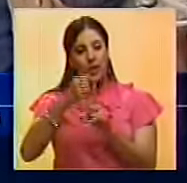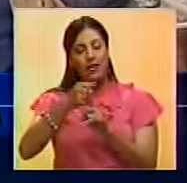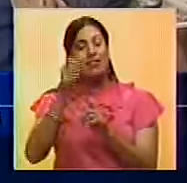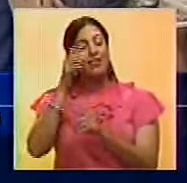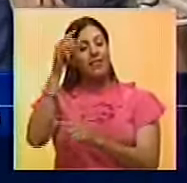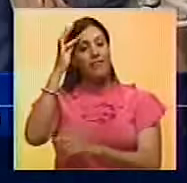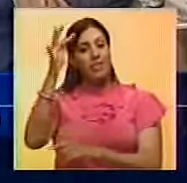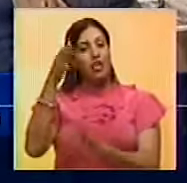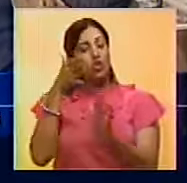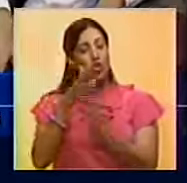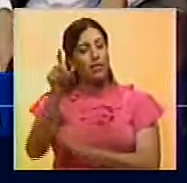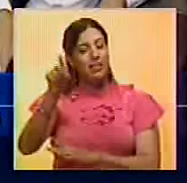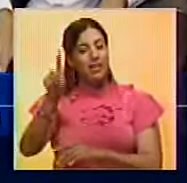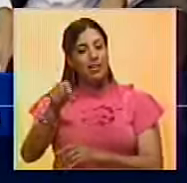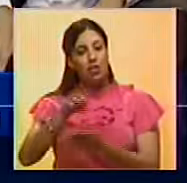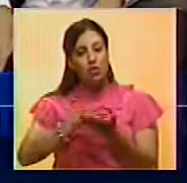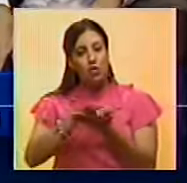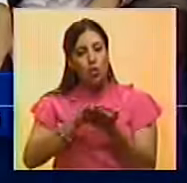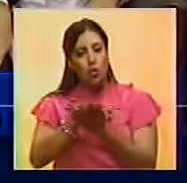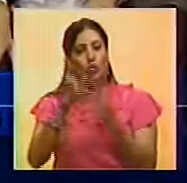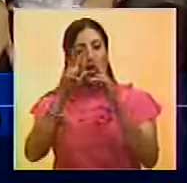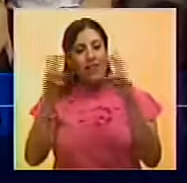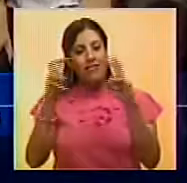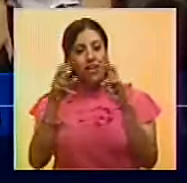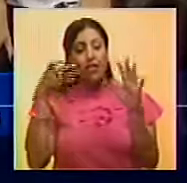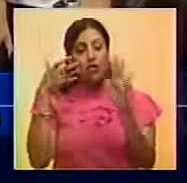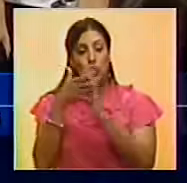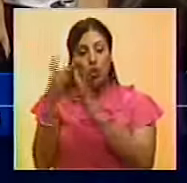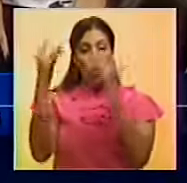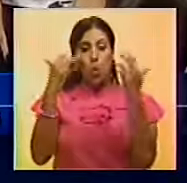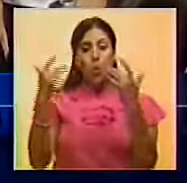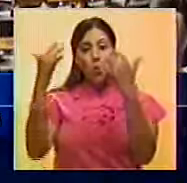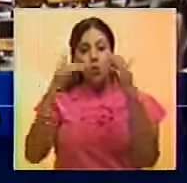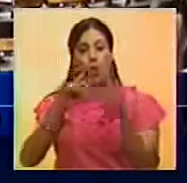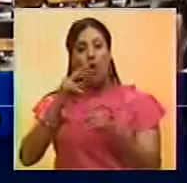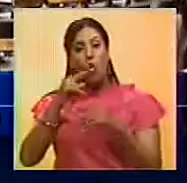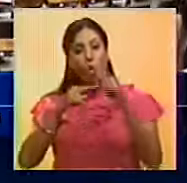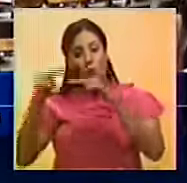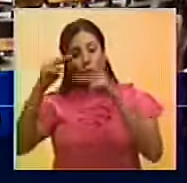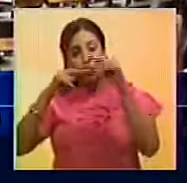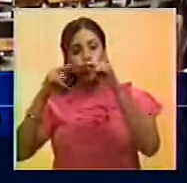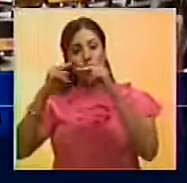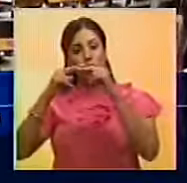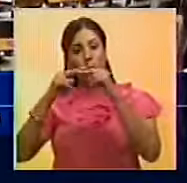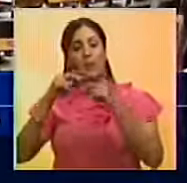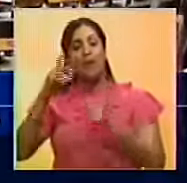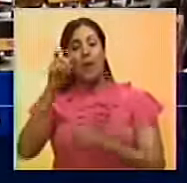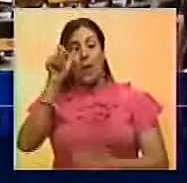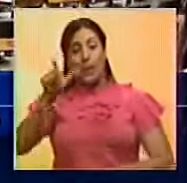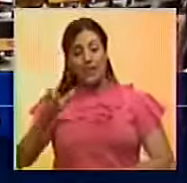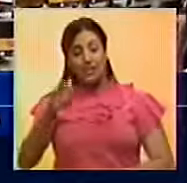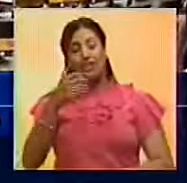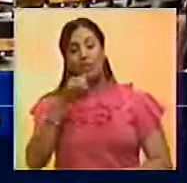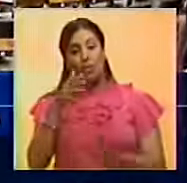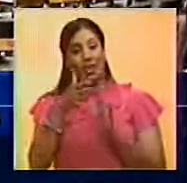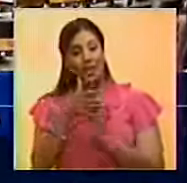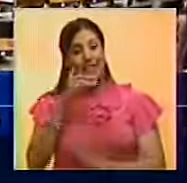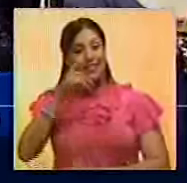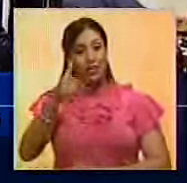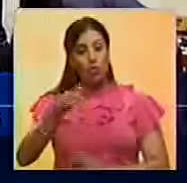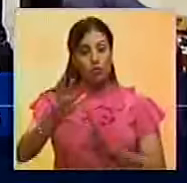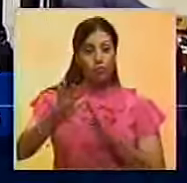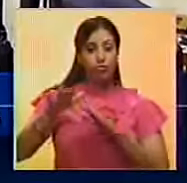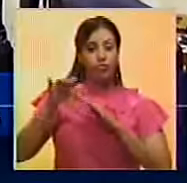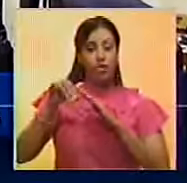la fiscalía sobre la necesidad de resolver la investigación sobre sobornos en la constructora Odebrecht. El mandatario sugirió que las denuncias por